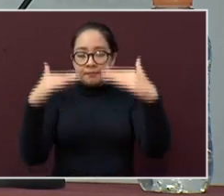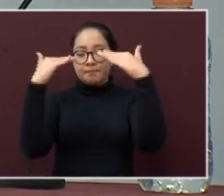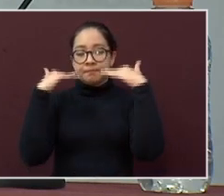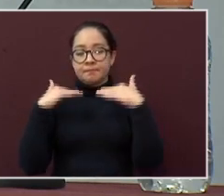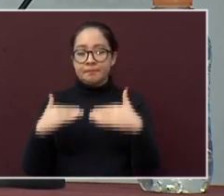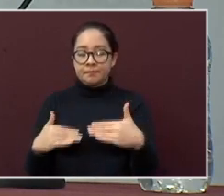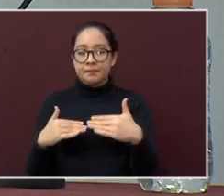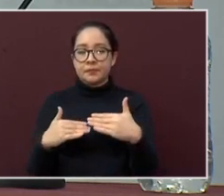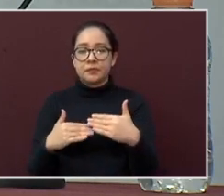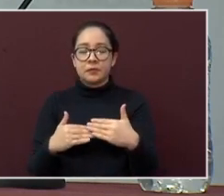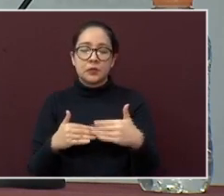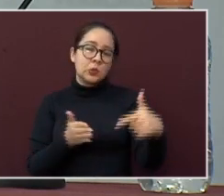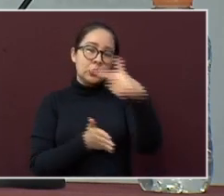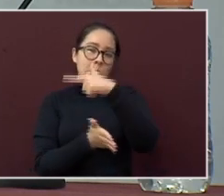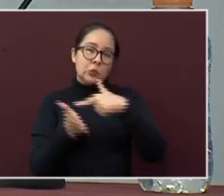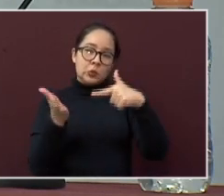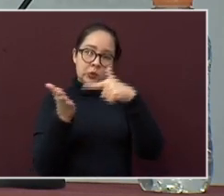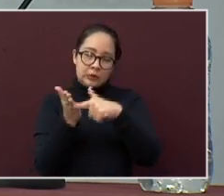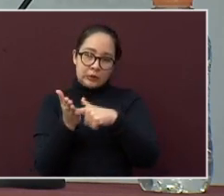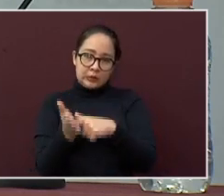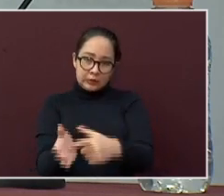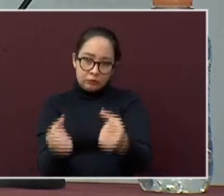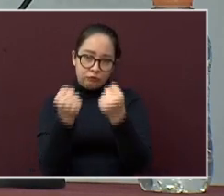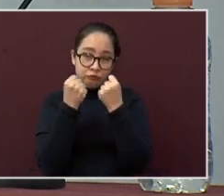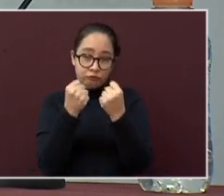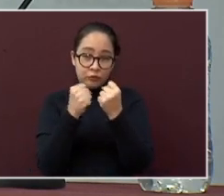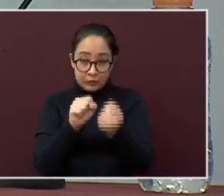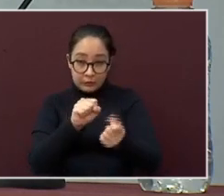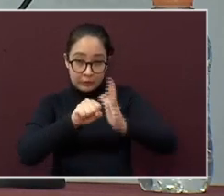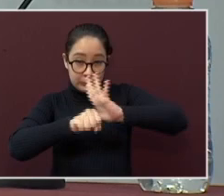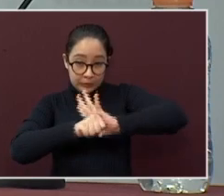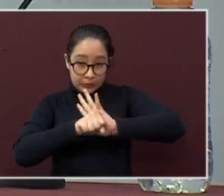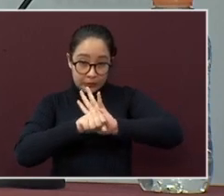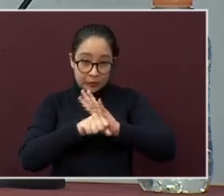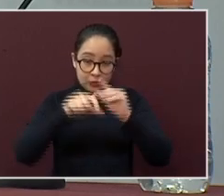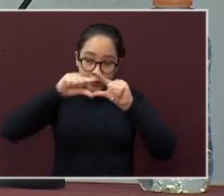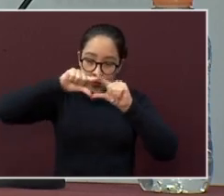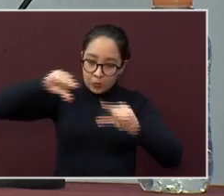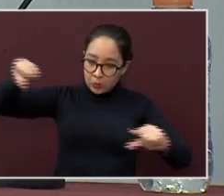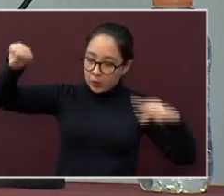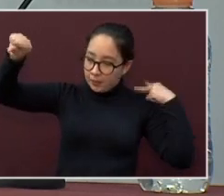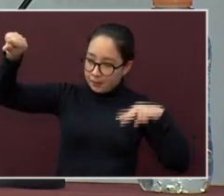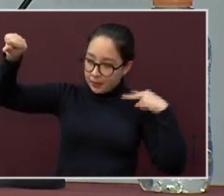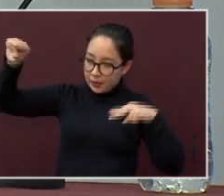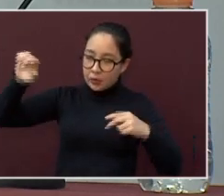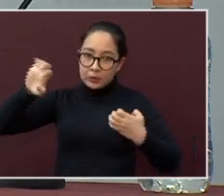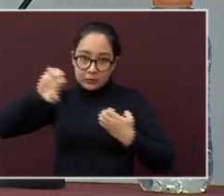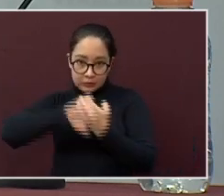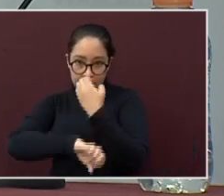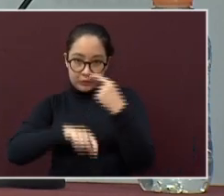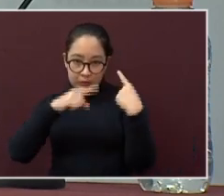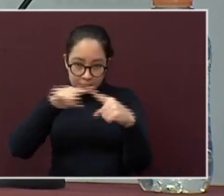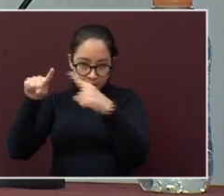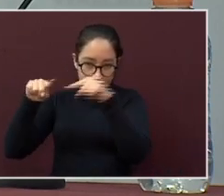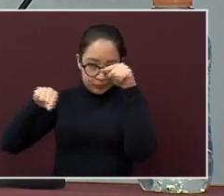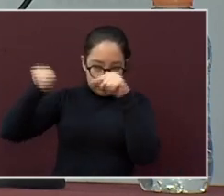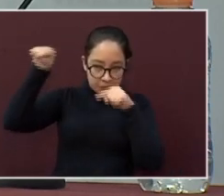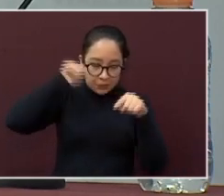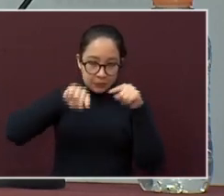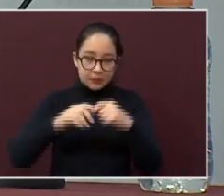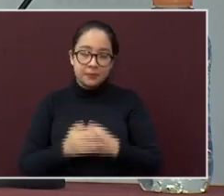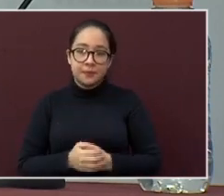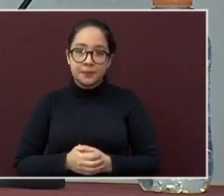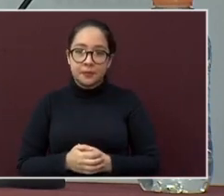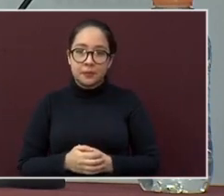muestro la actividad que están registrando los casos positivos a COVID-19 en los diferentes municipios.